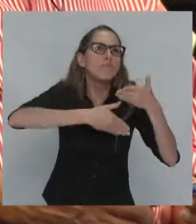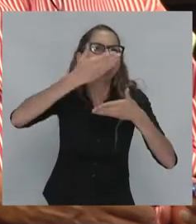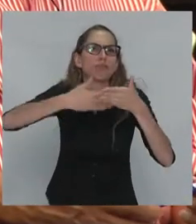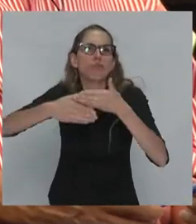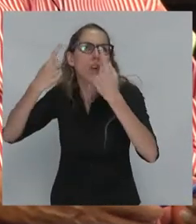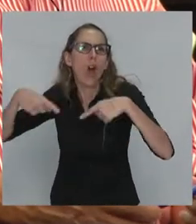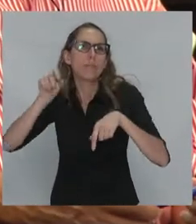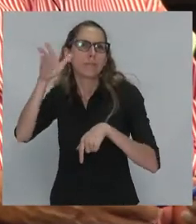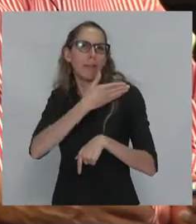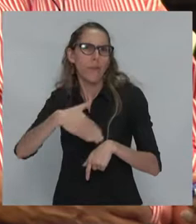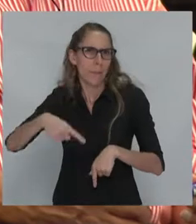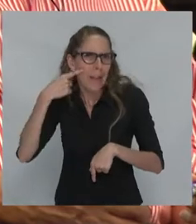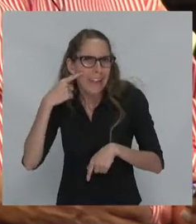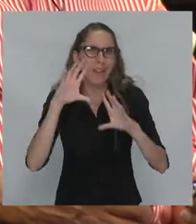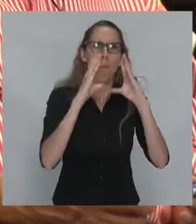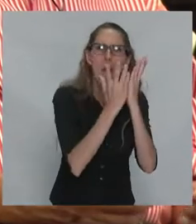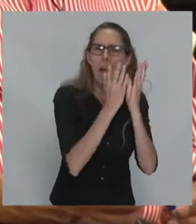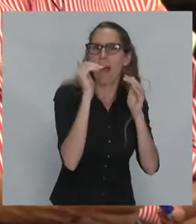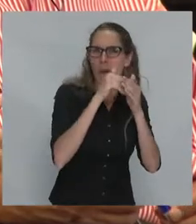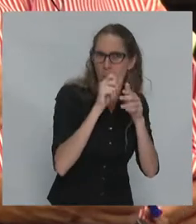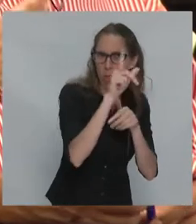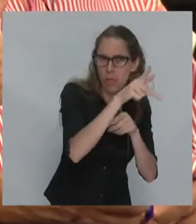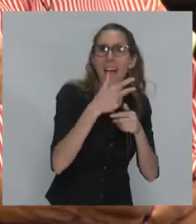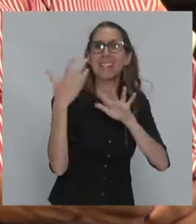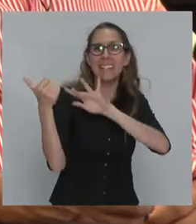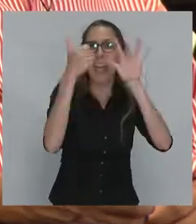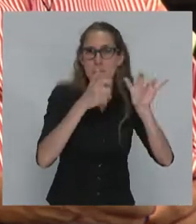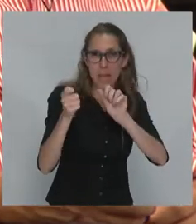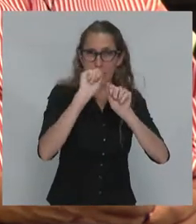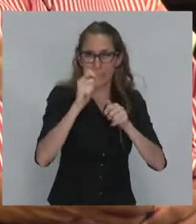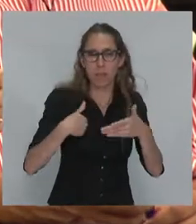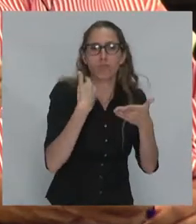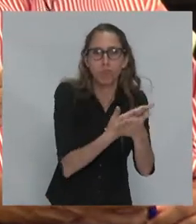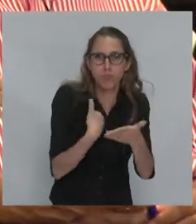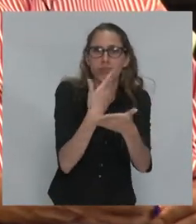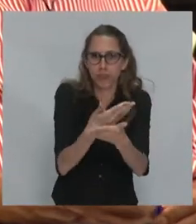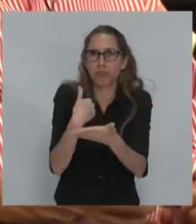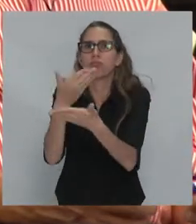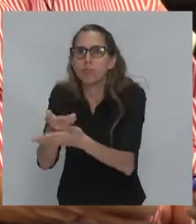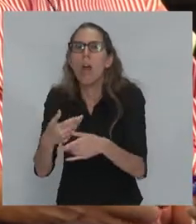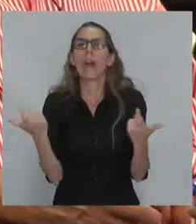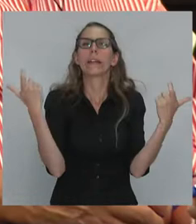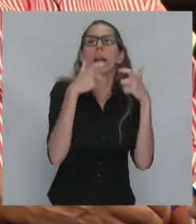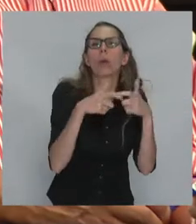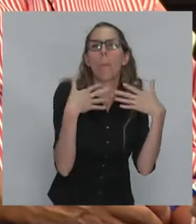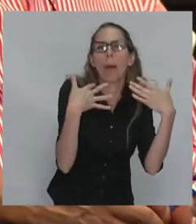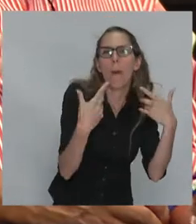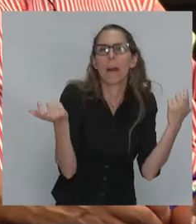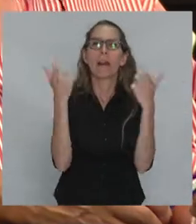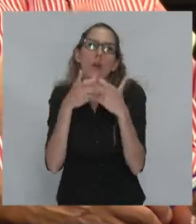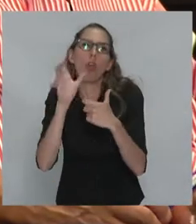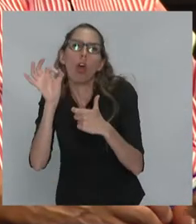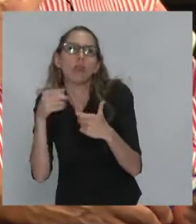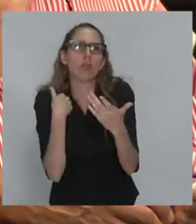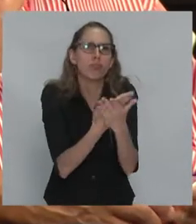del Fondo Monetario Internacional y Banco Mundial, que cada seis meses se presentan en la reunión de primavera, en la reunión de octubre,